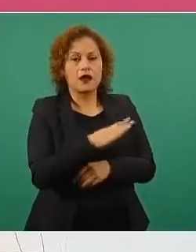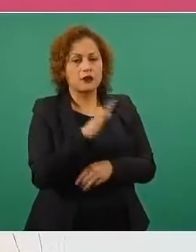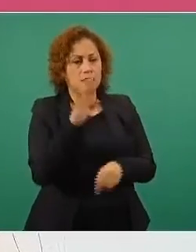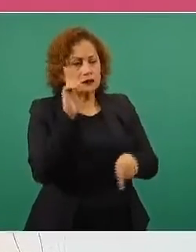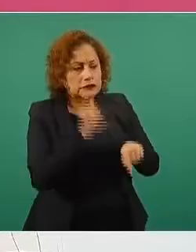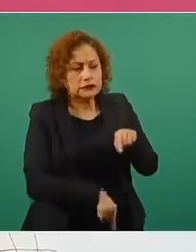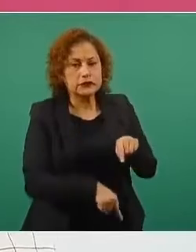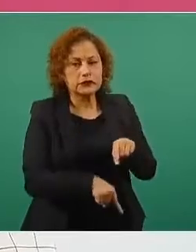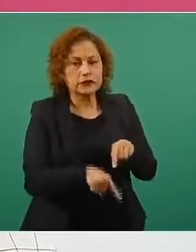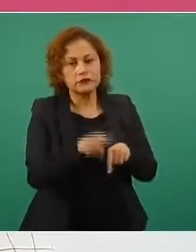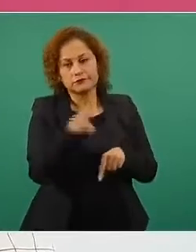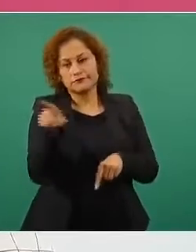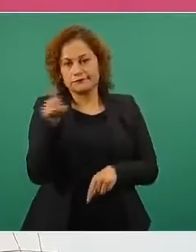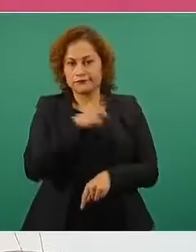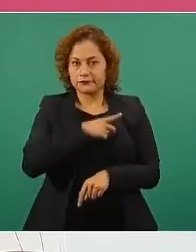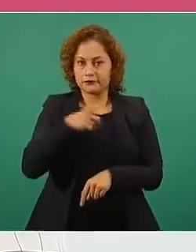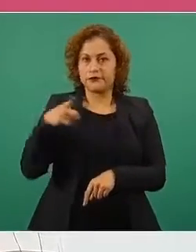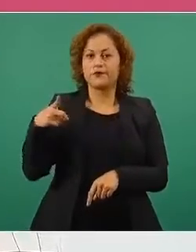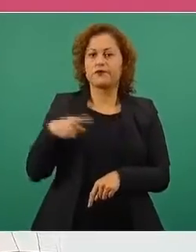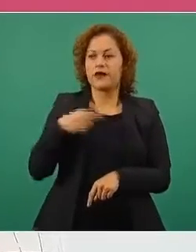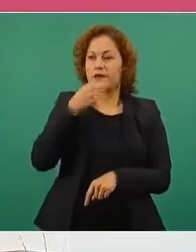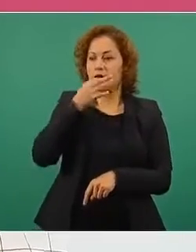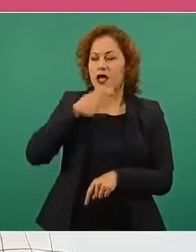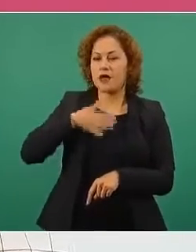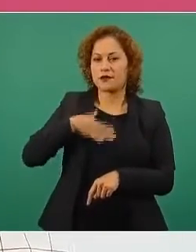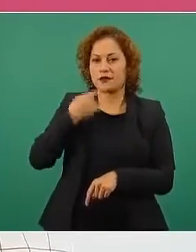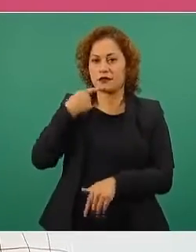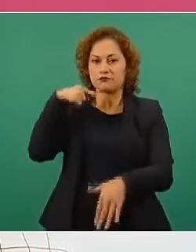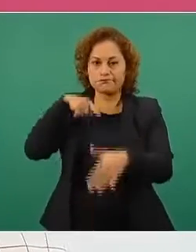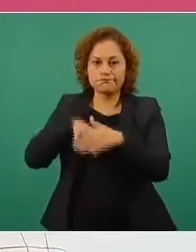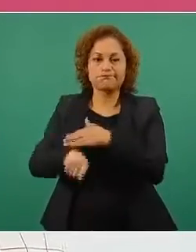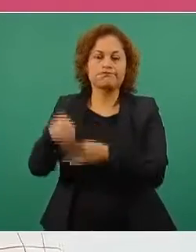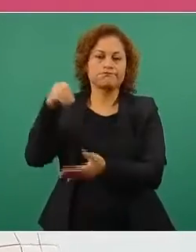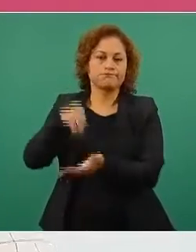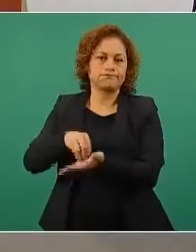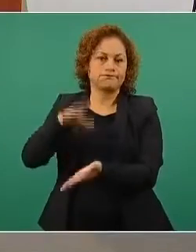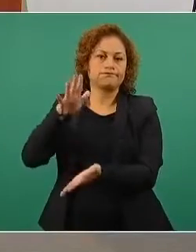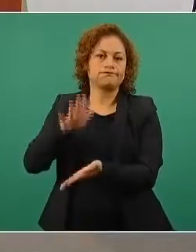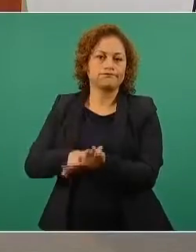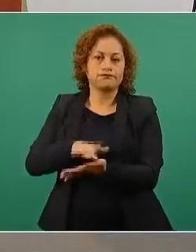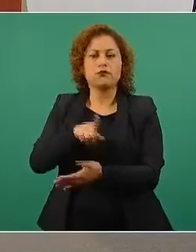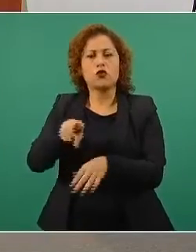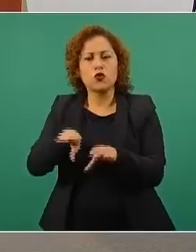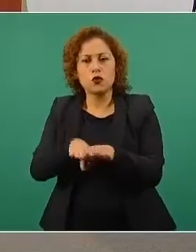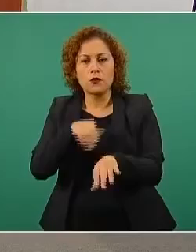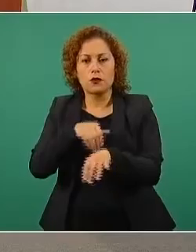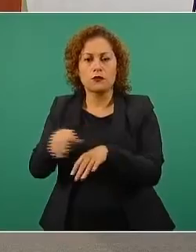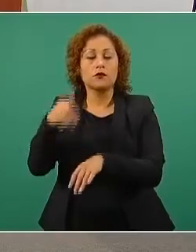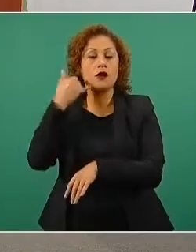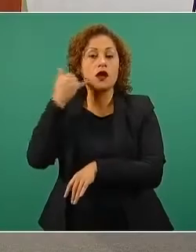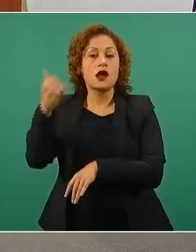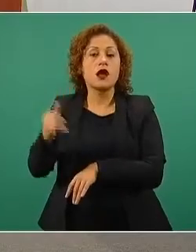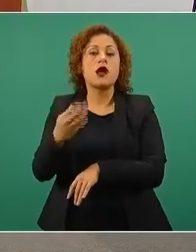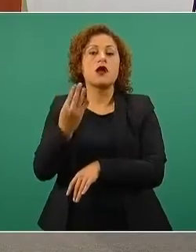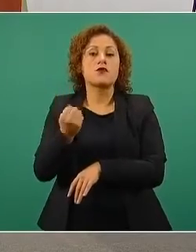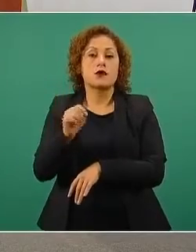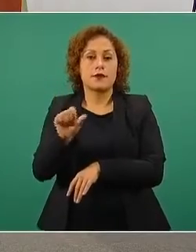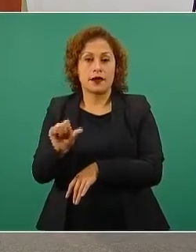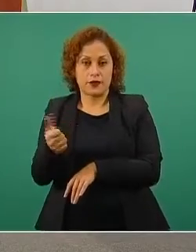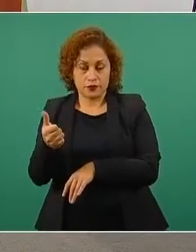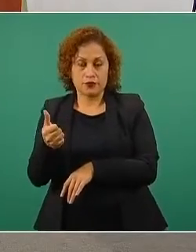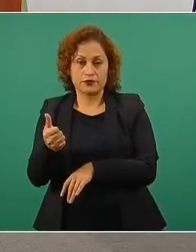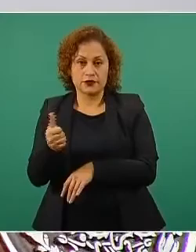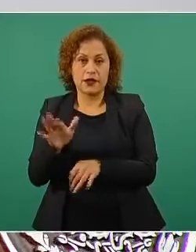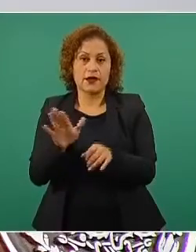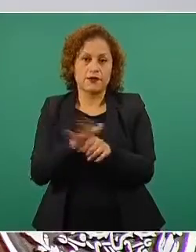correspondiente o hablando al 911, porque el crimen de organizado y el crimen